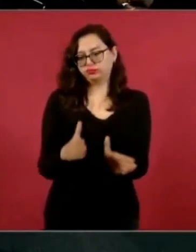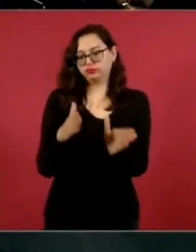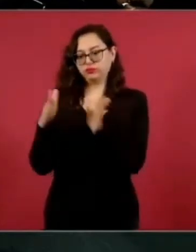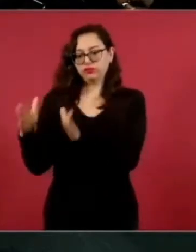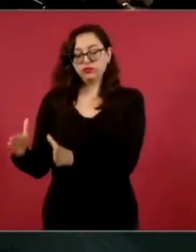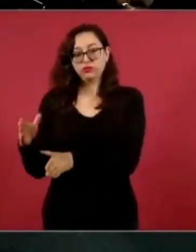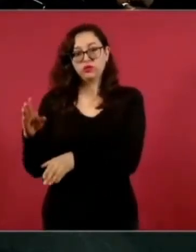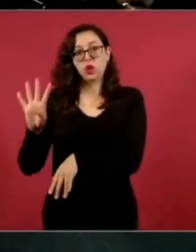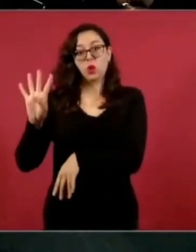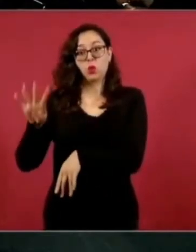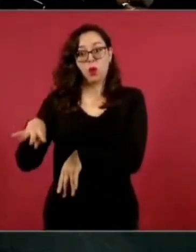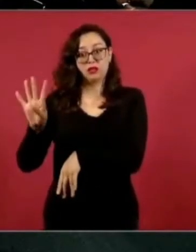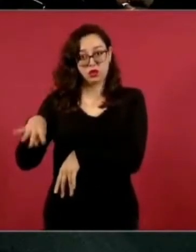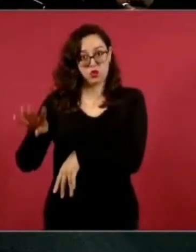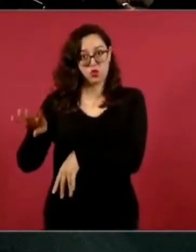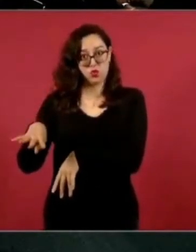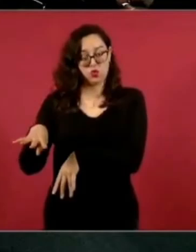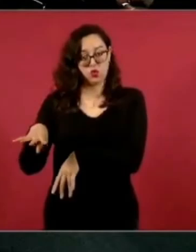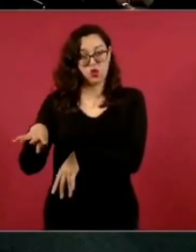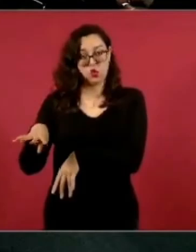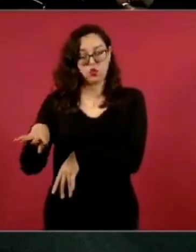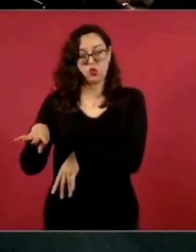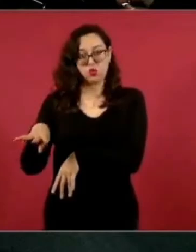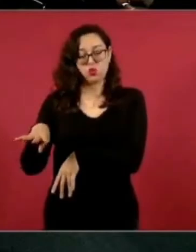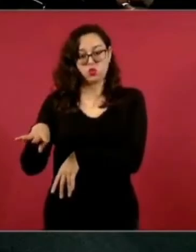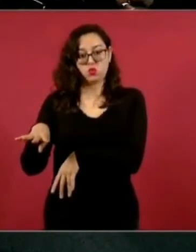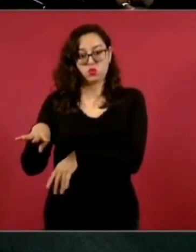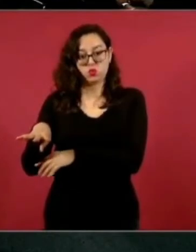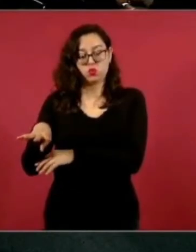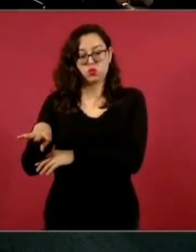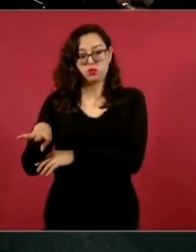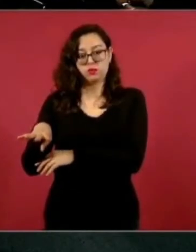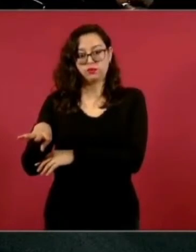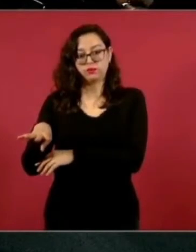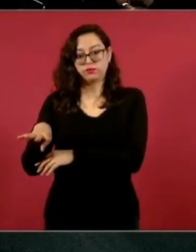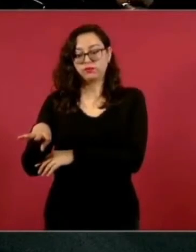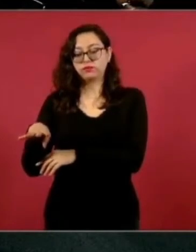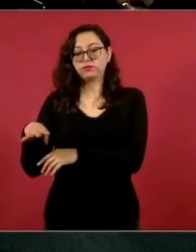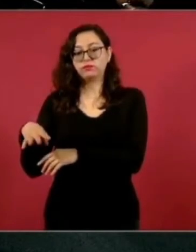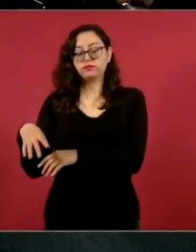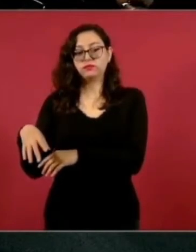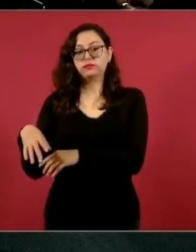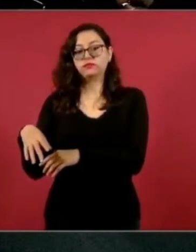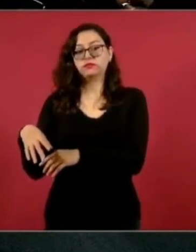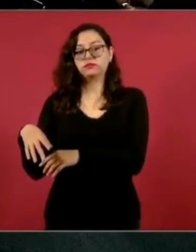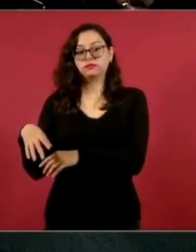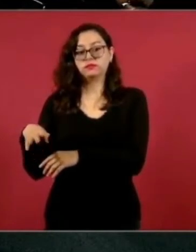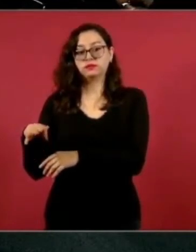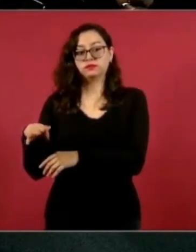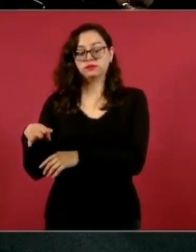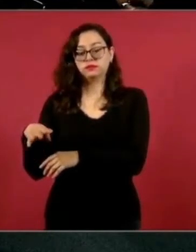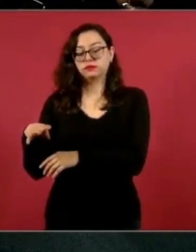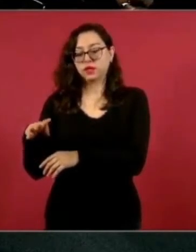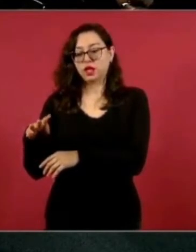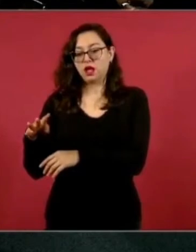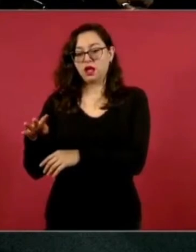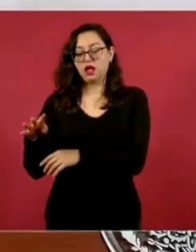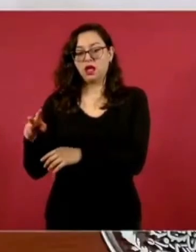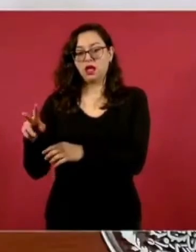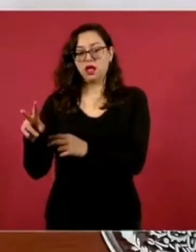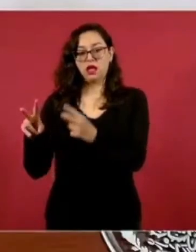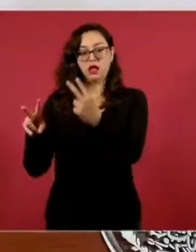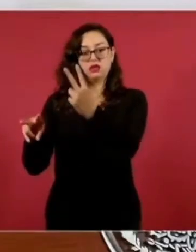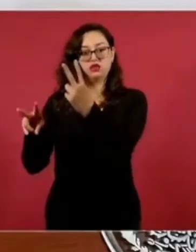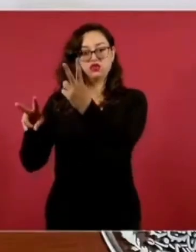carriles de autopista y dos vías eléctricas